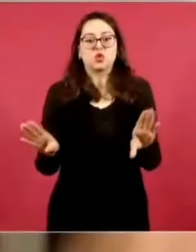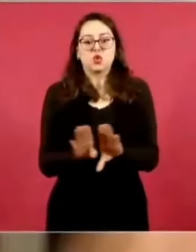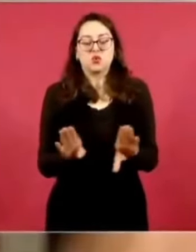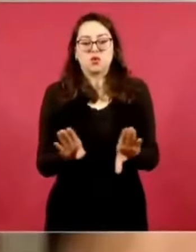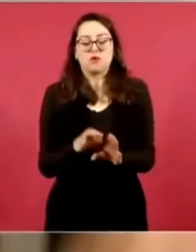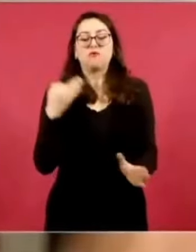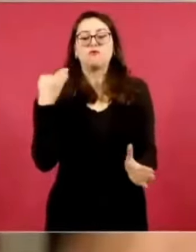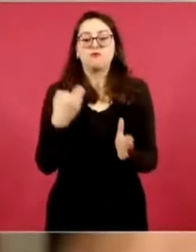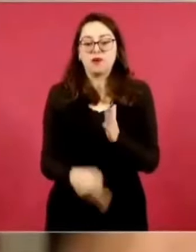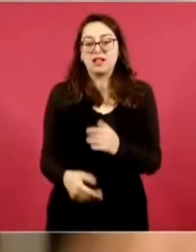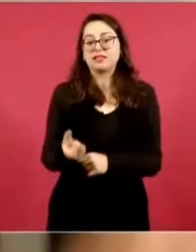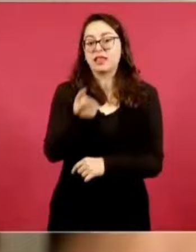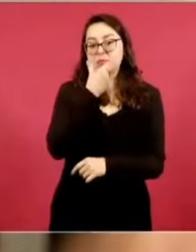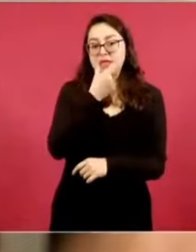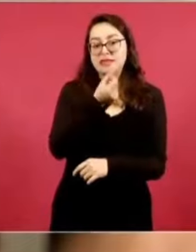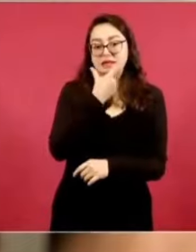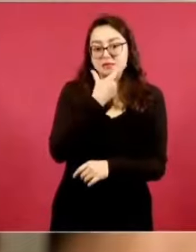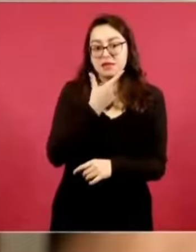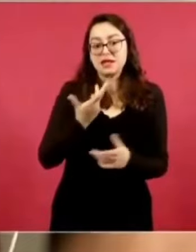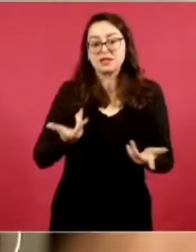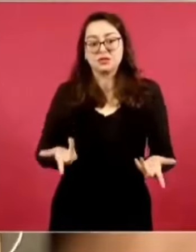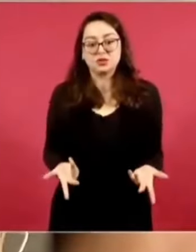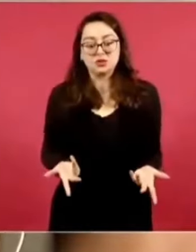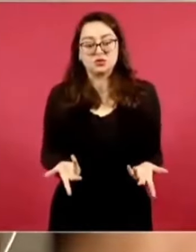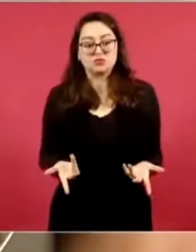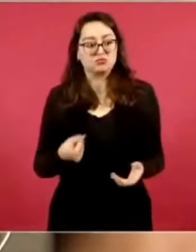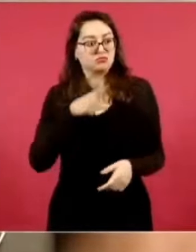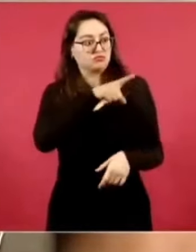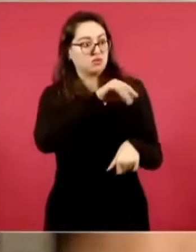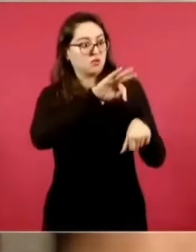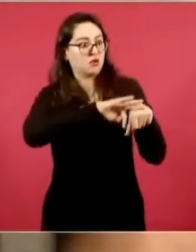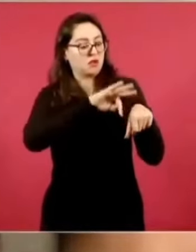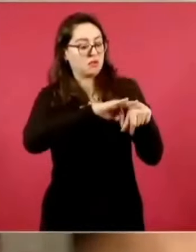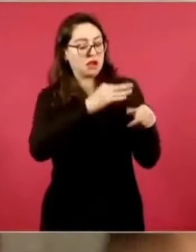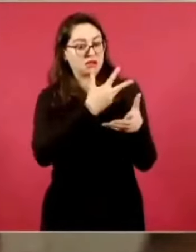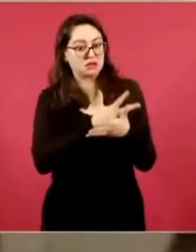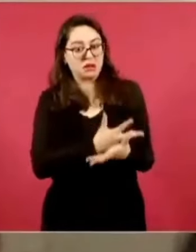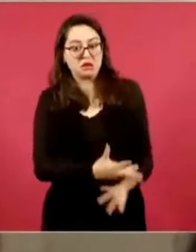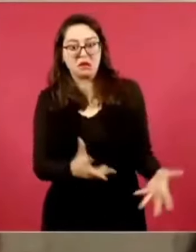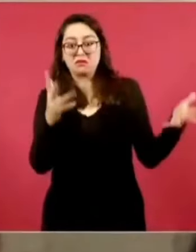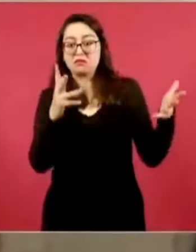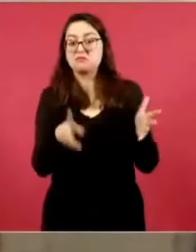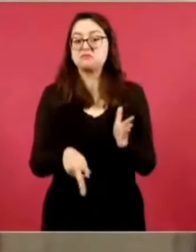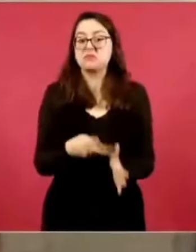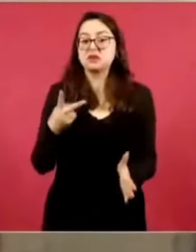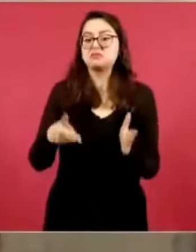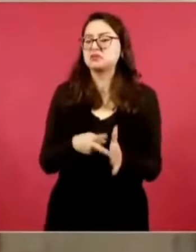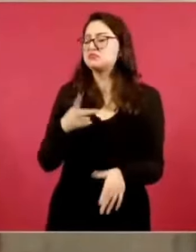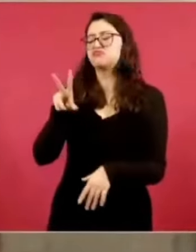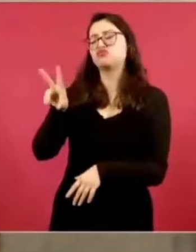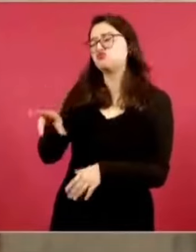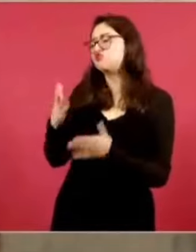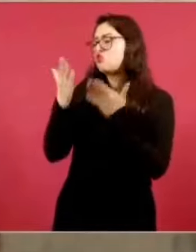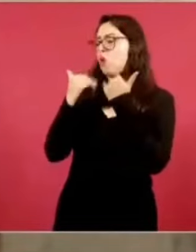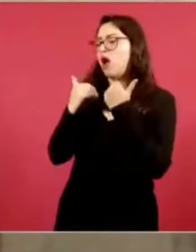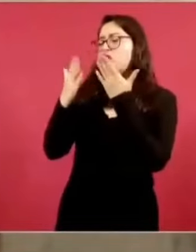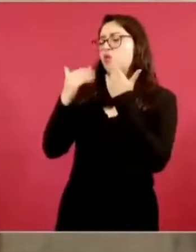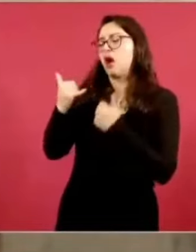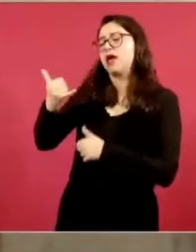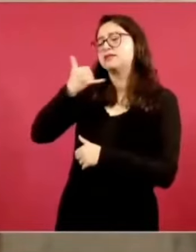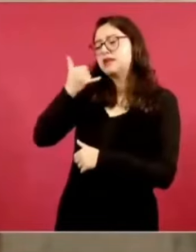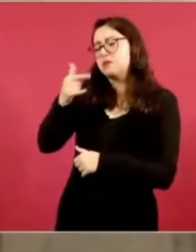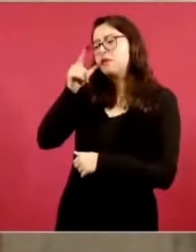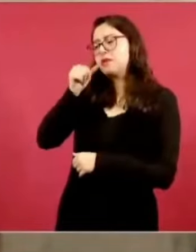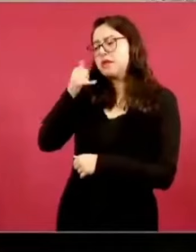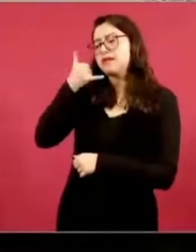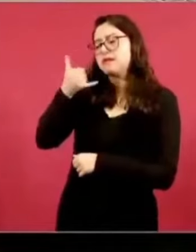medicamentos para las personas que lo utilizan. Y, por ejemplo, en la megafarmacia la constante es llame mañana, llame mañana, y se está repitiendo esta